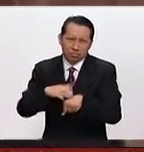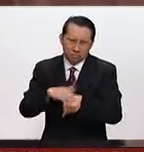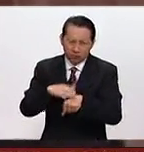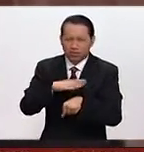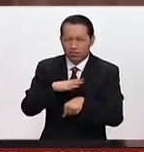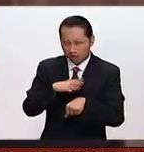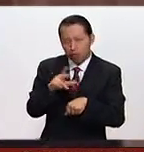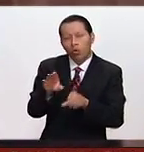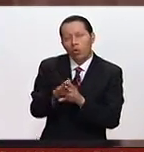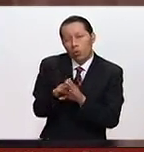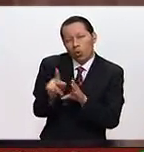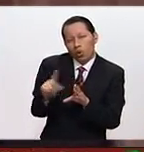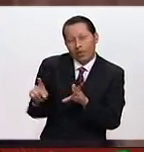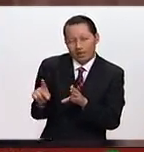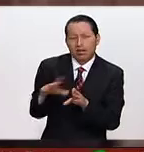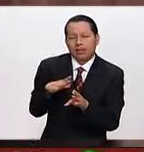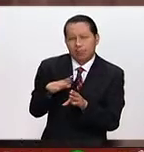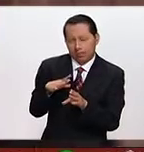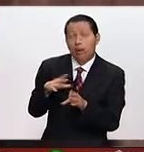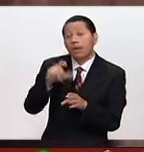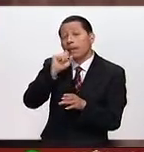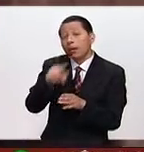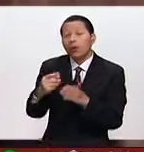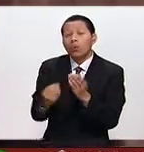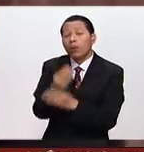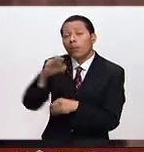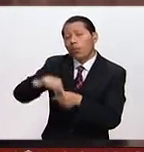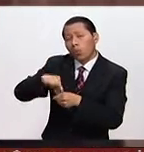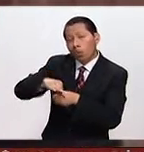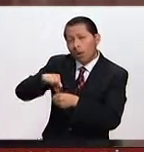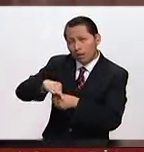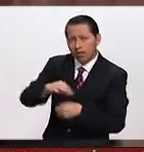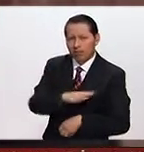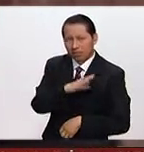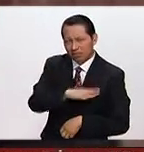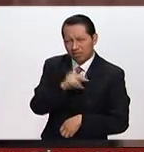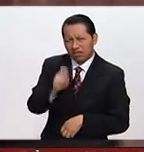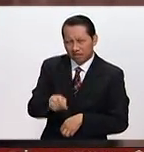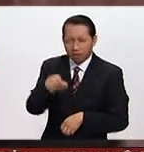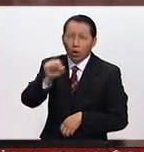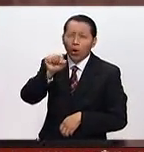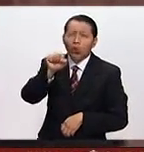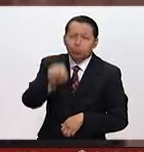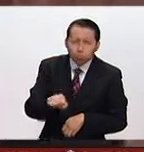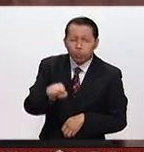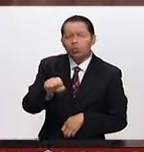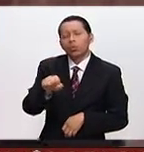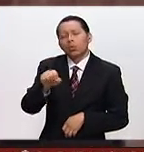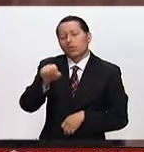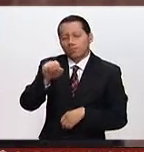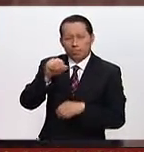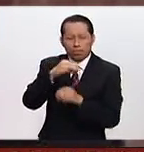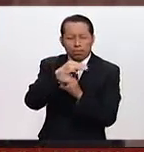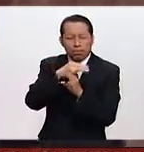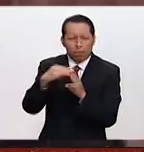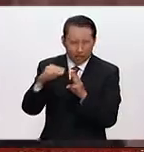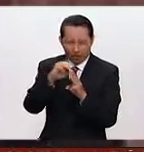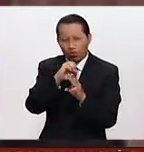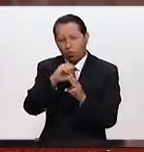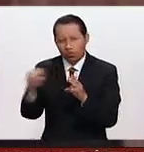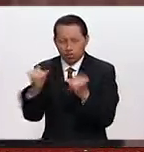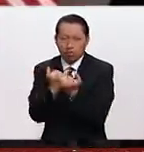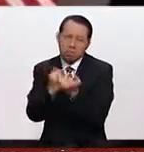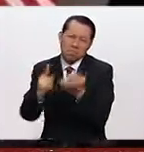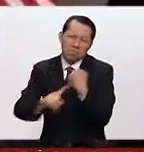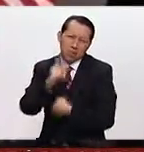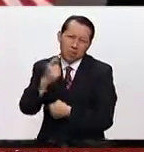partido y nuevos votantes blancos, básicamente del sur y del medio oeste, que tienen problemas económicos y que